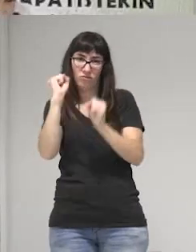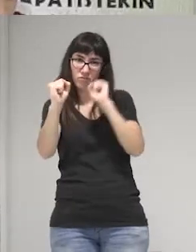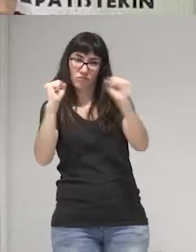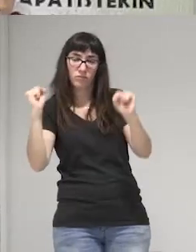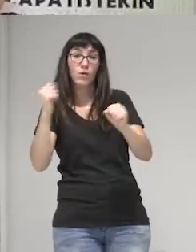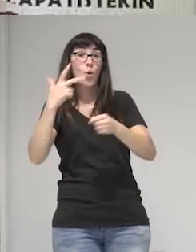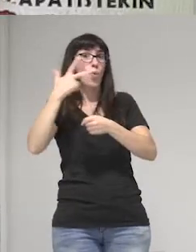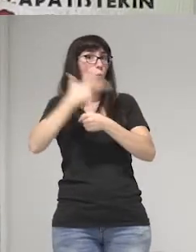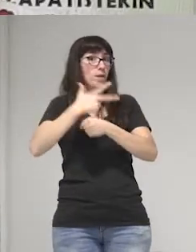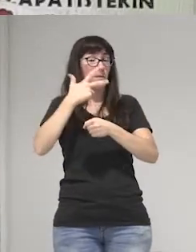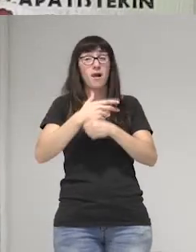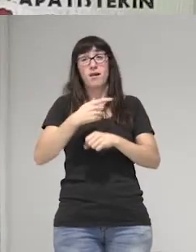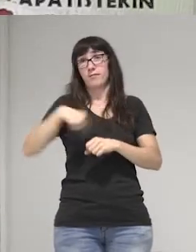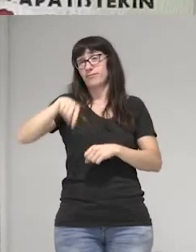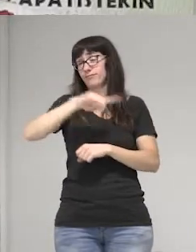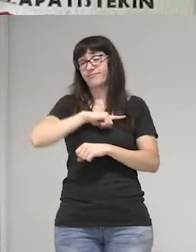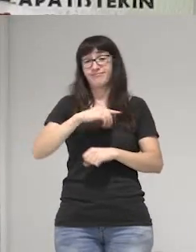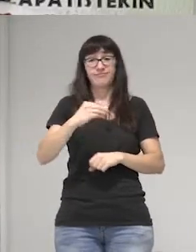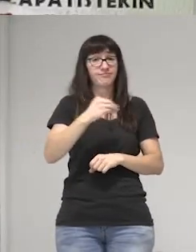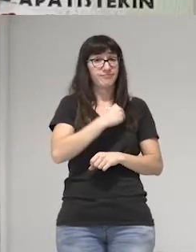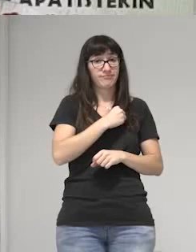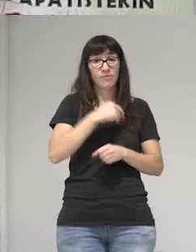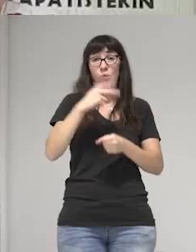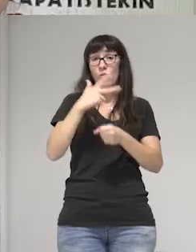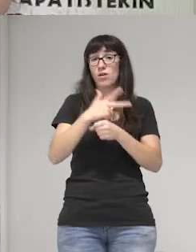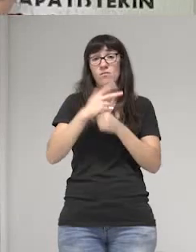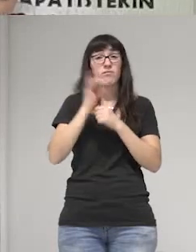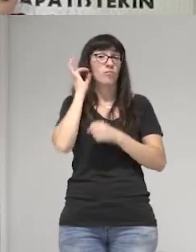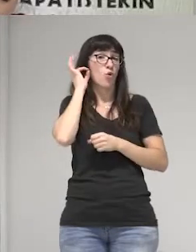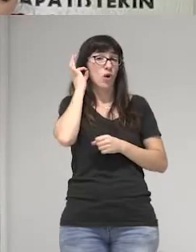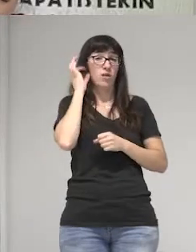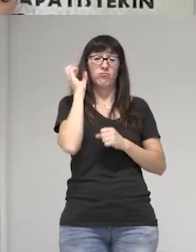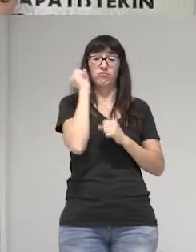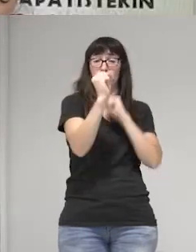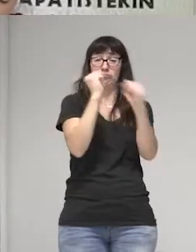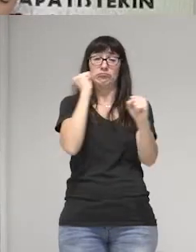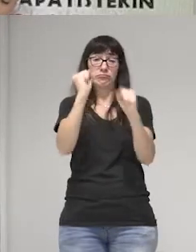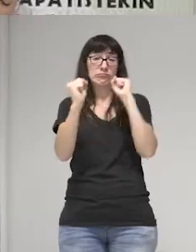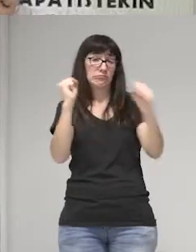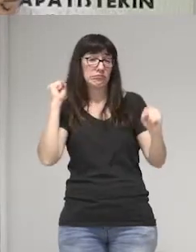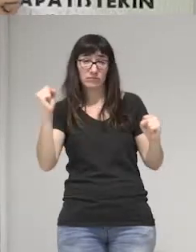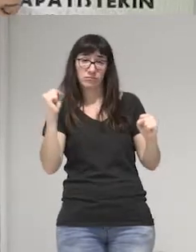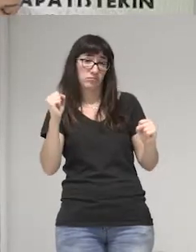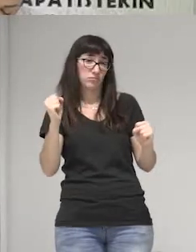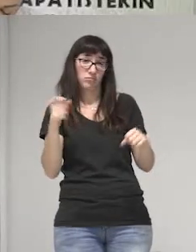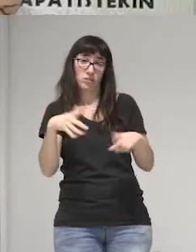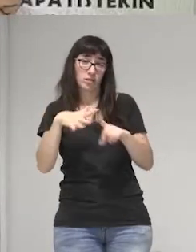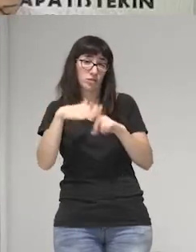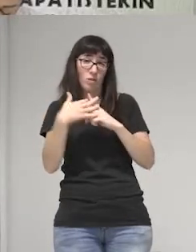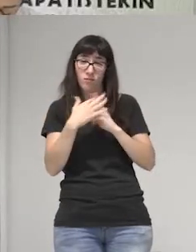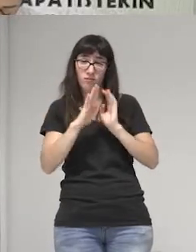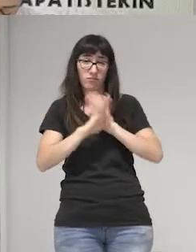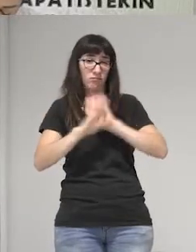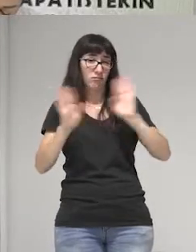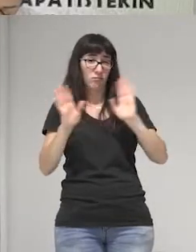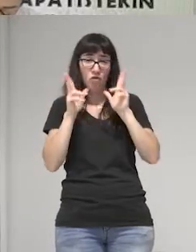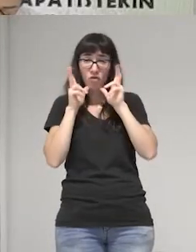es lamentamos que en Guatemala los femicidios son una una situación terrible.